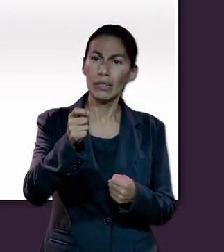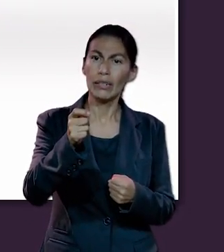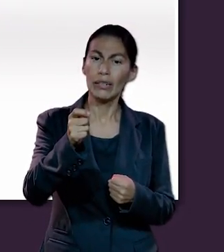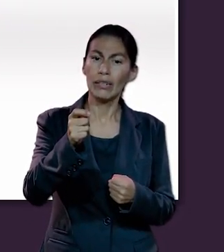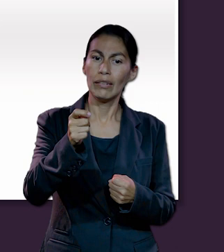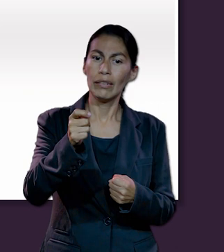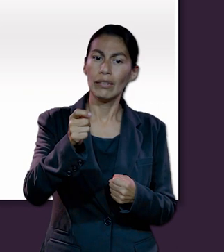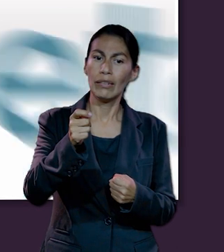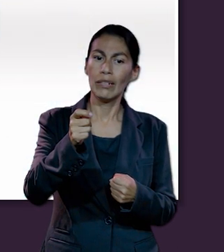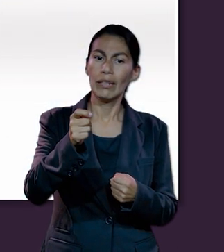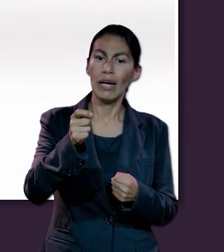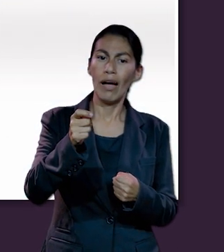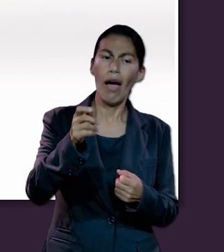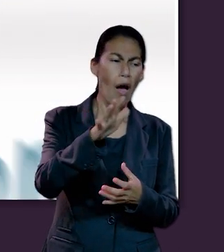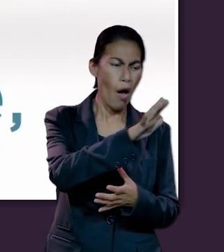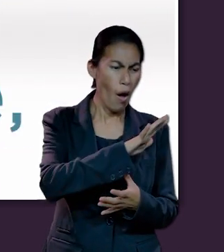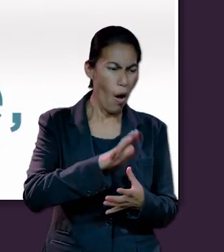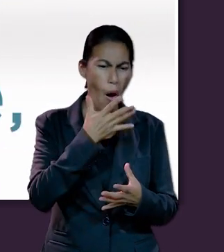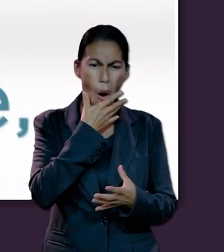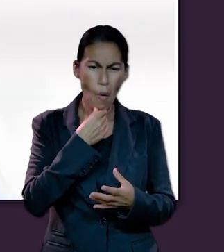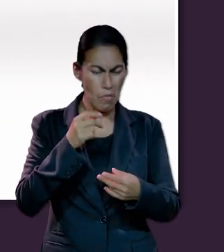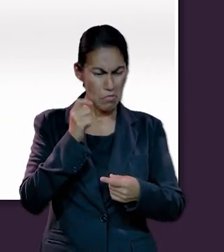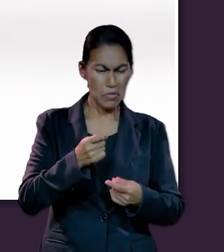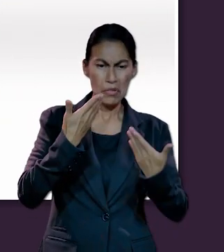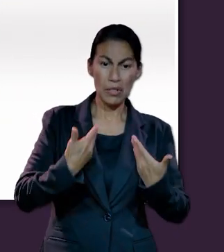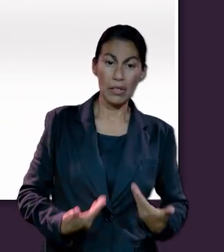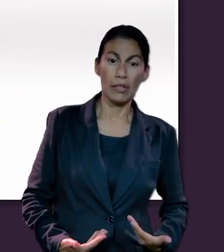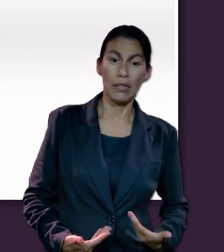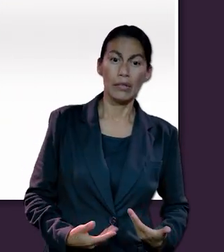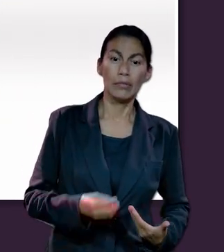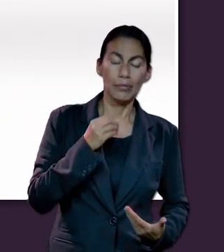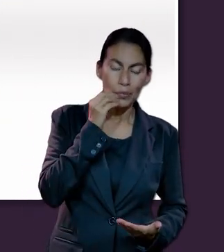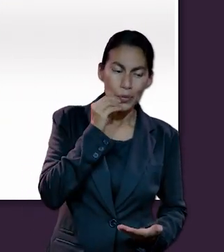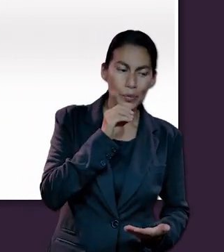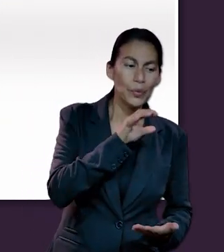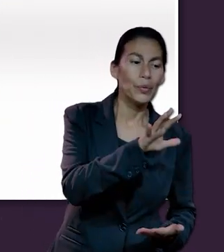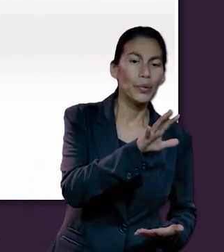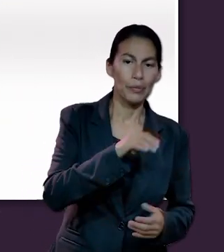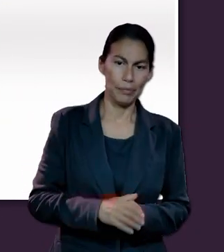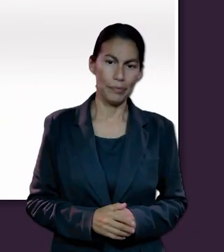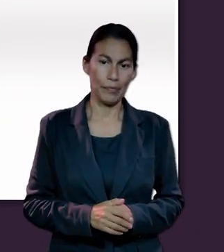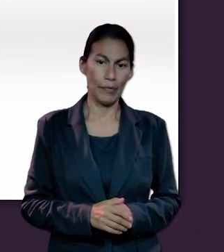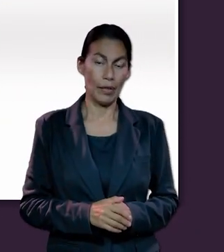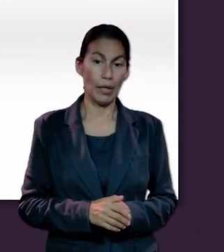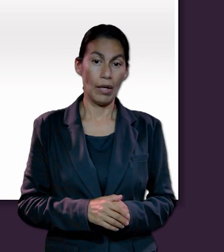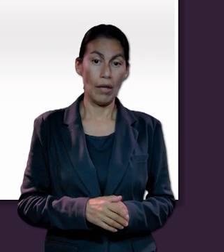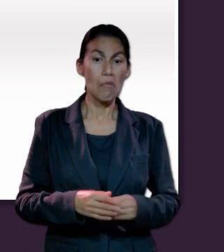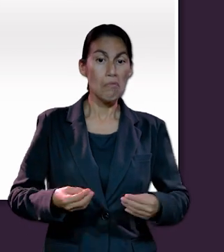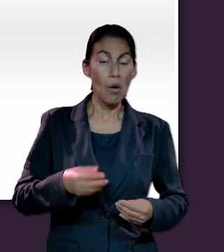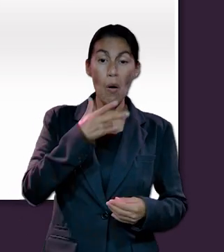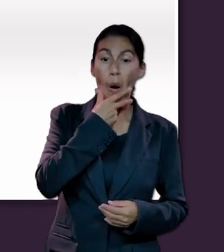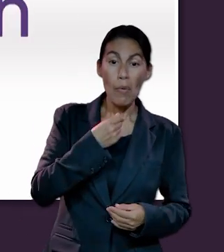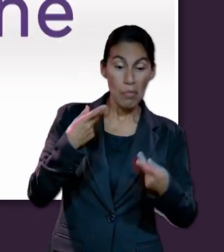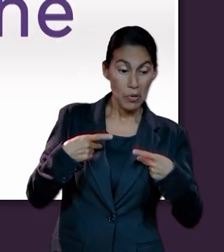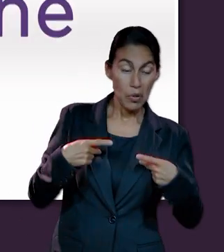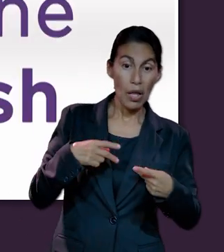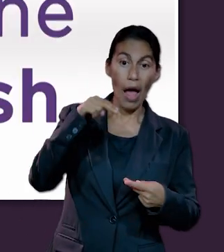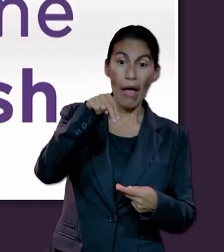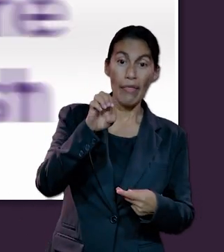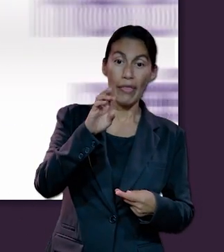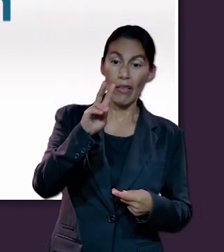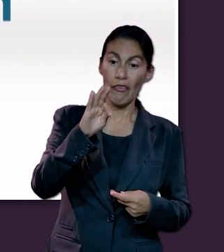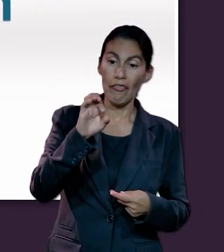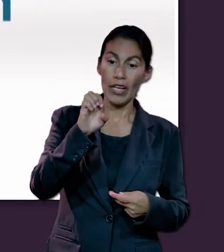asociado a la forma completa del hombre y especialmente con su aliento. Además, el hombre no tiene